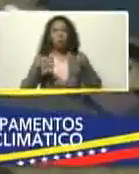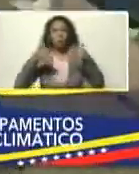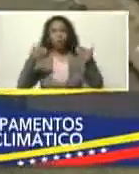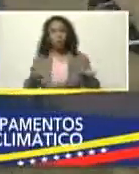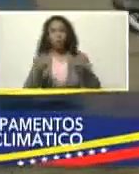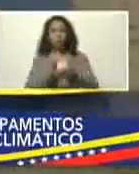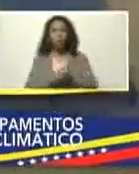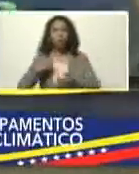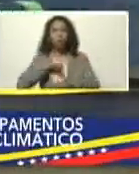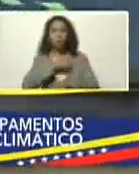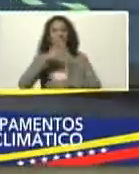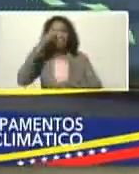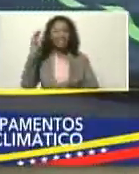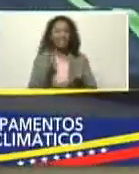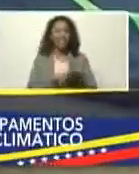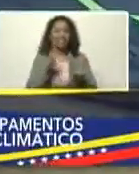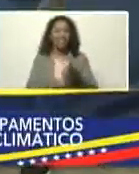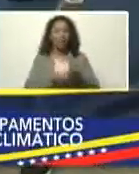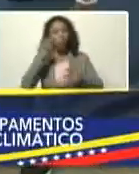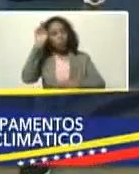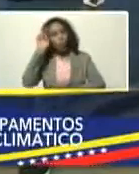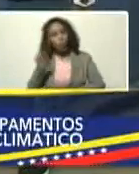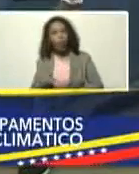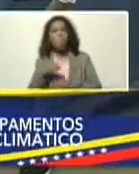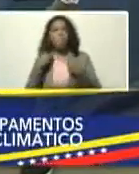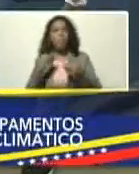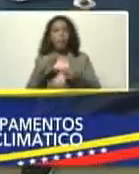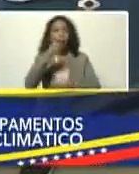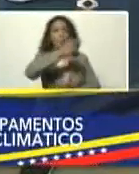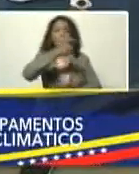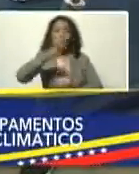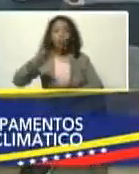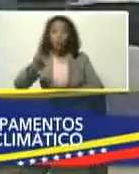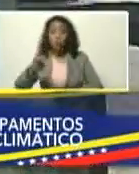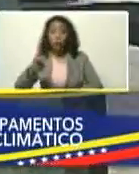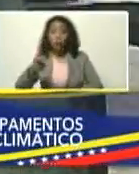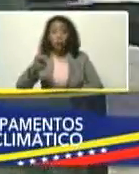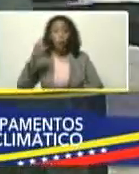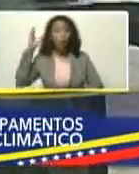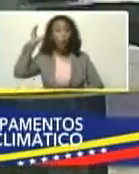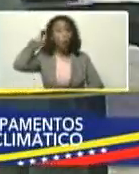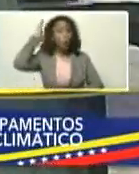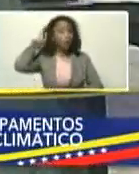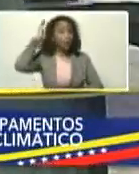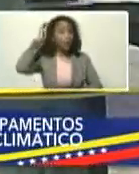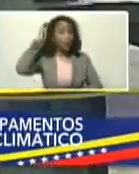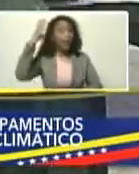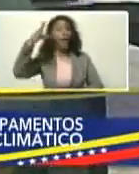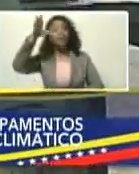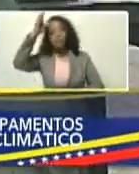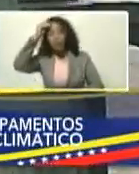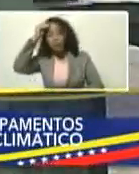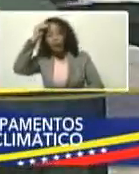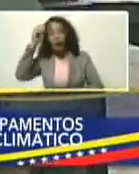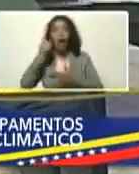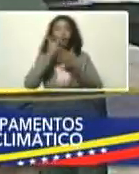nuestra realidad, diaria, para que la gente, se concientice, entienda, ayude, apoye,